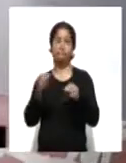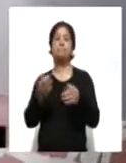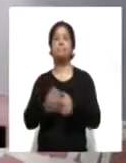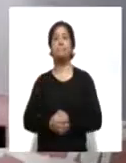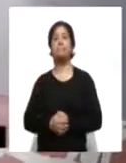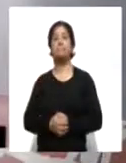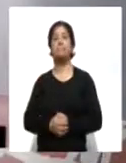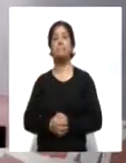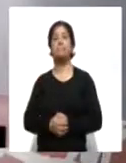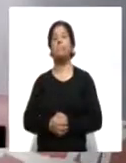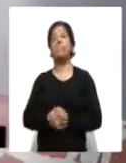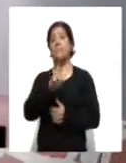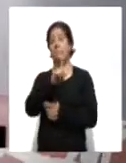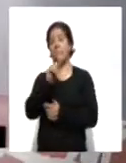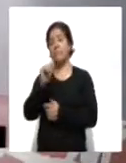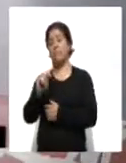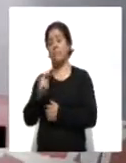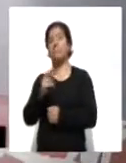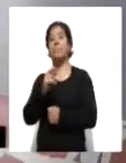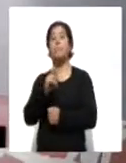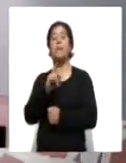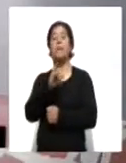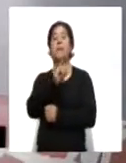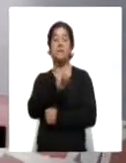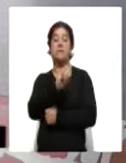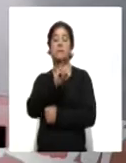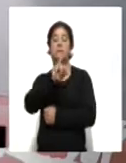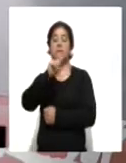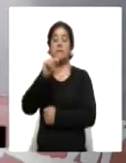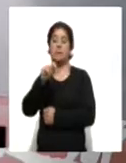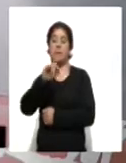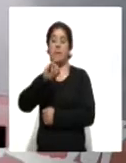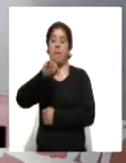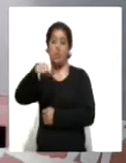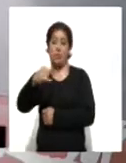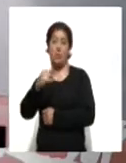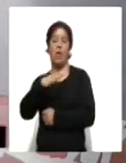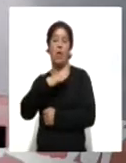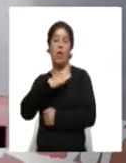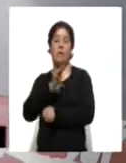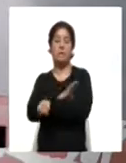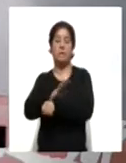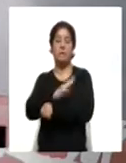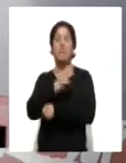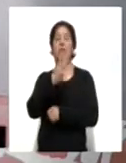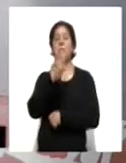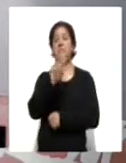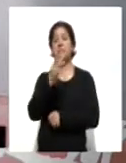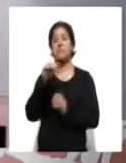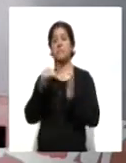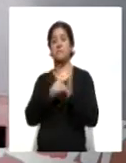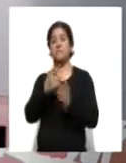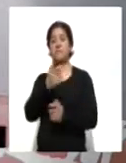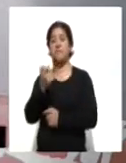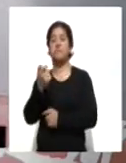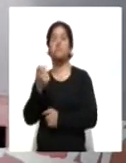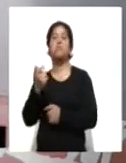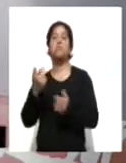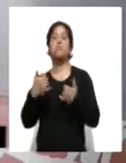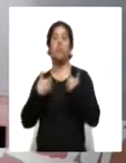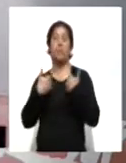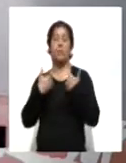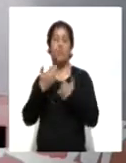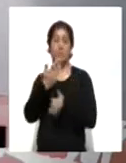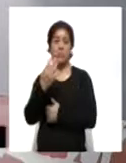En más información, el Instituto Tlaxcalteca de la Juventud benefició a 3.964 jóvenes de distintos municipios